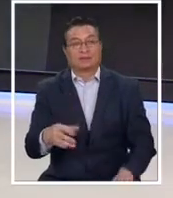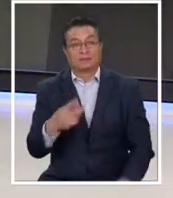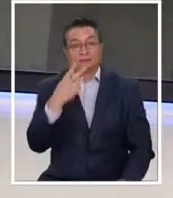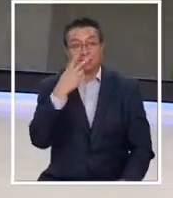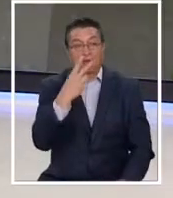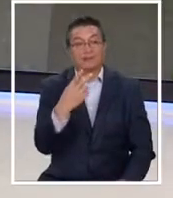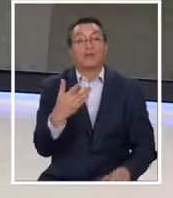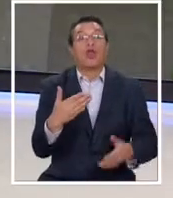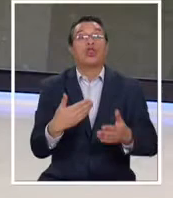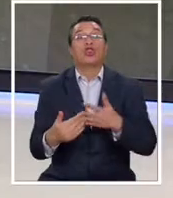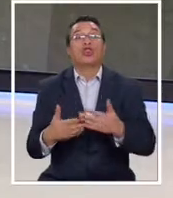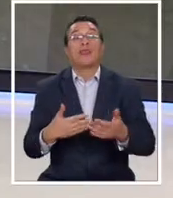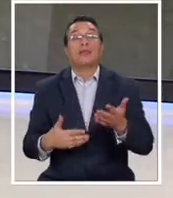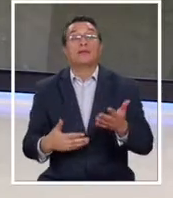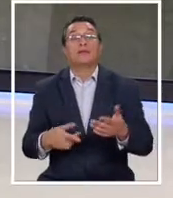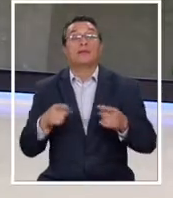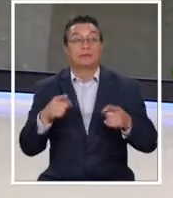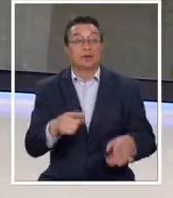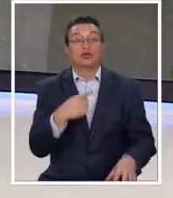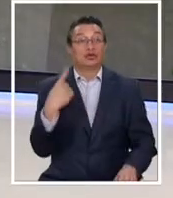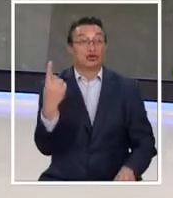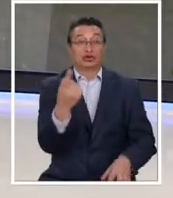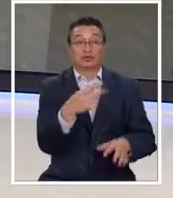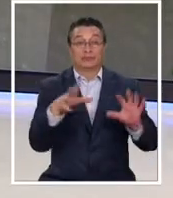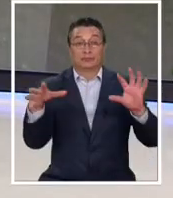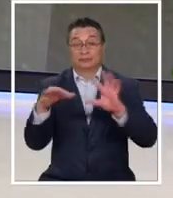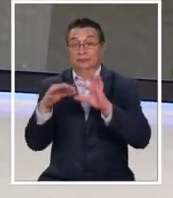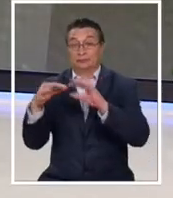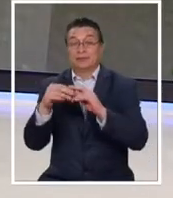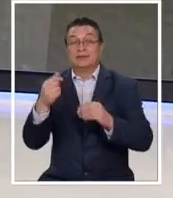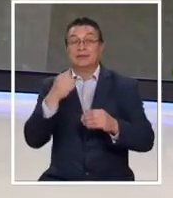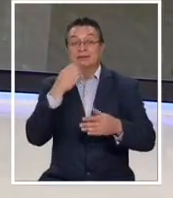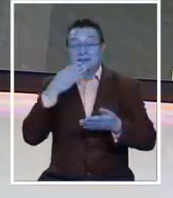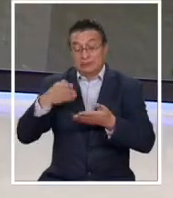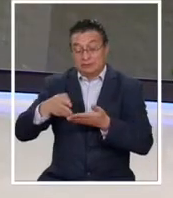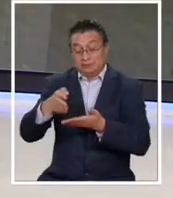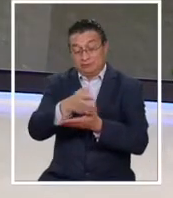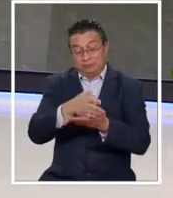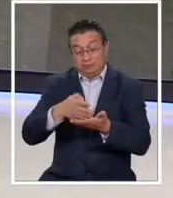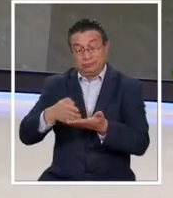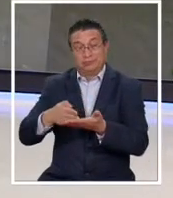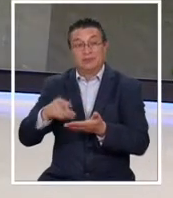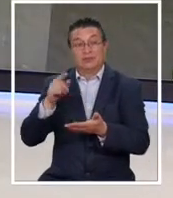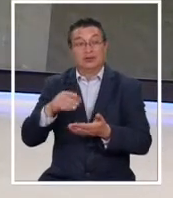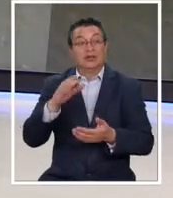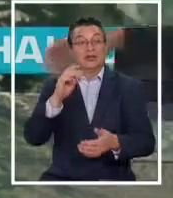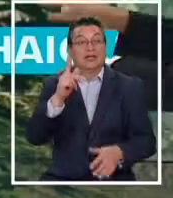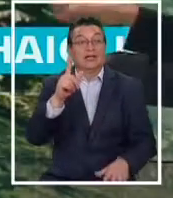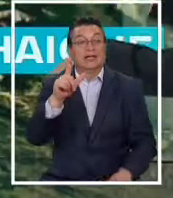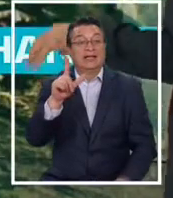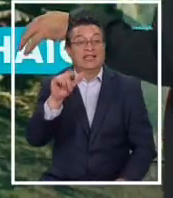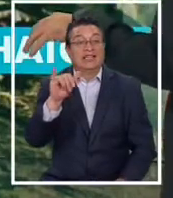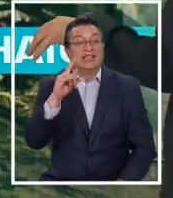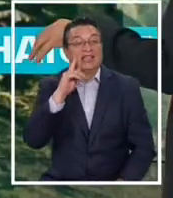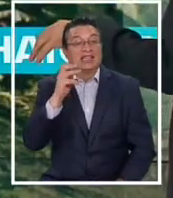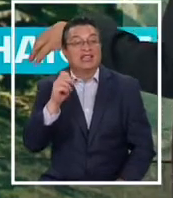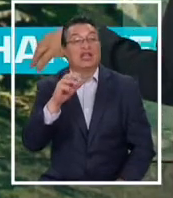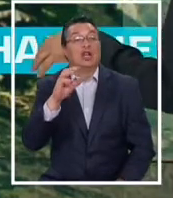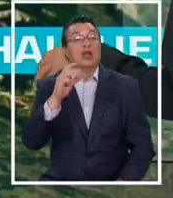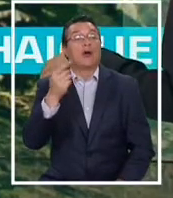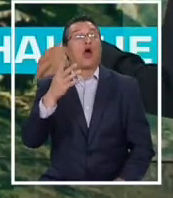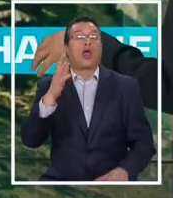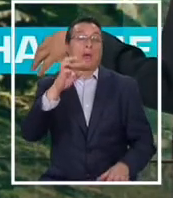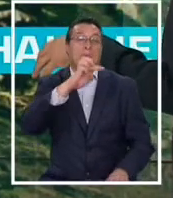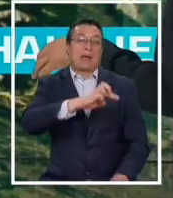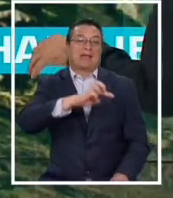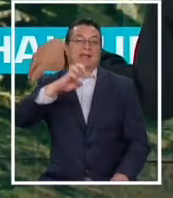está, para entender un poco. Perfecto. Bueno, en la práctica todo esto se conecta con un sistema de fallas que se llama el sistema de fallas Likini-Ovki, que parte de la comunidad de Panguipú y